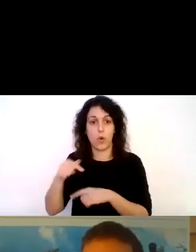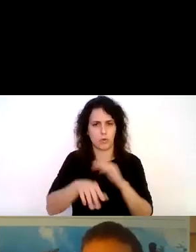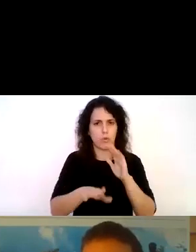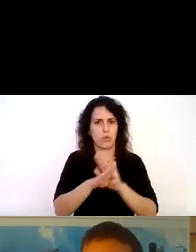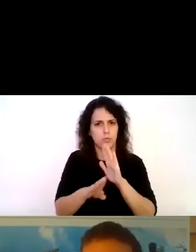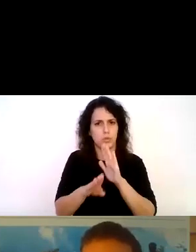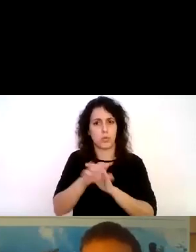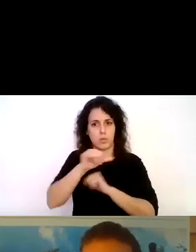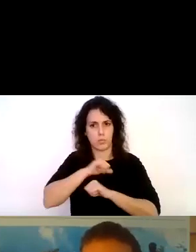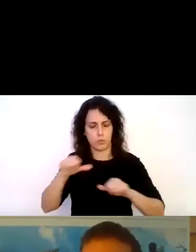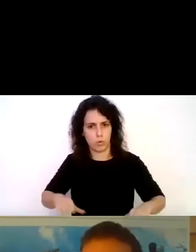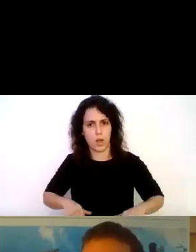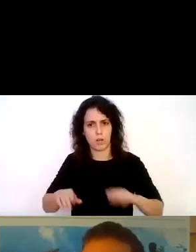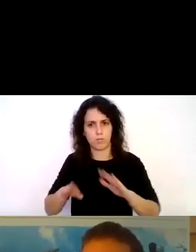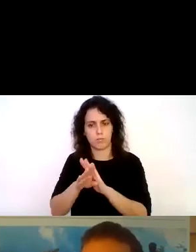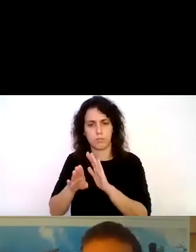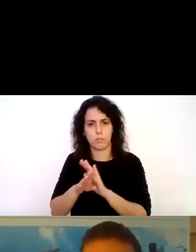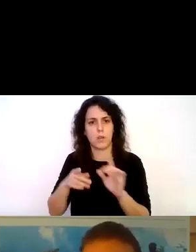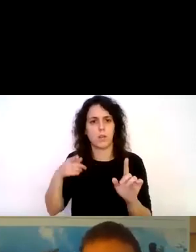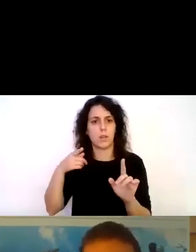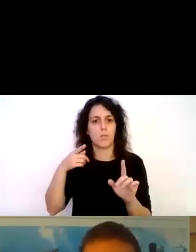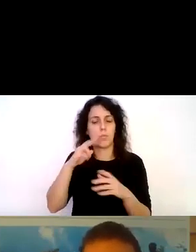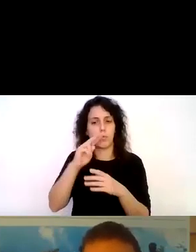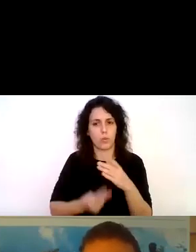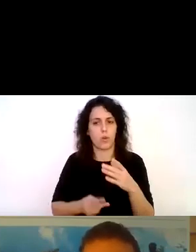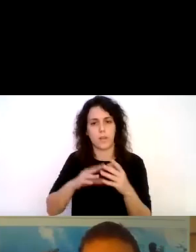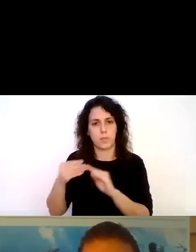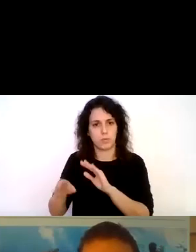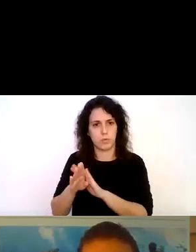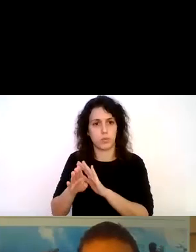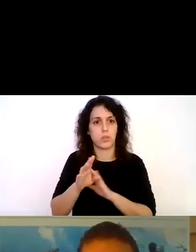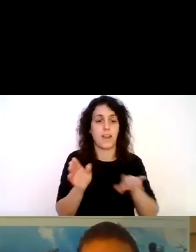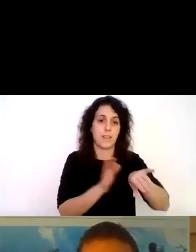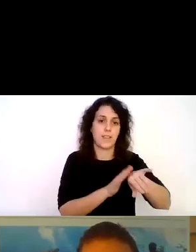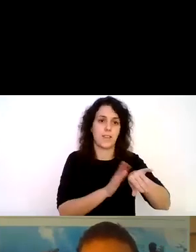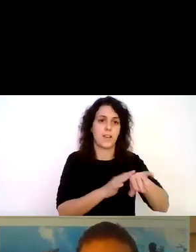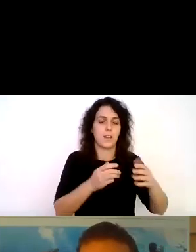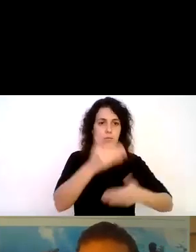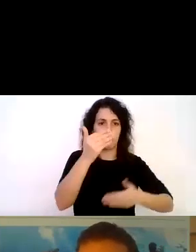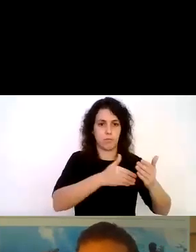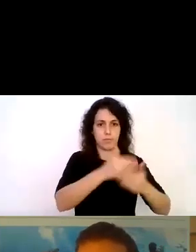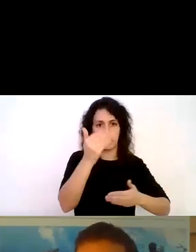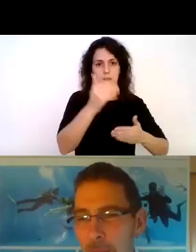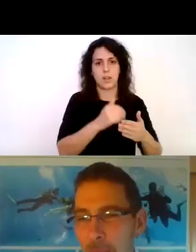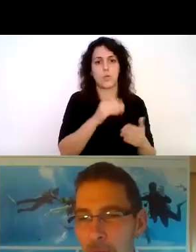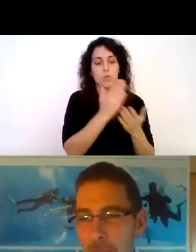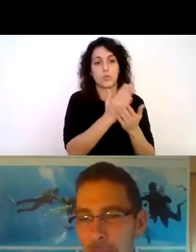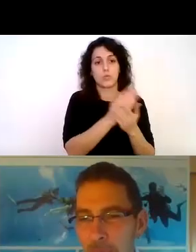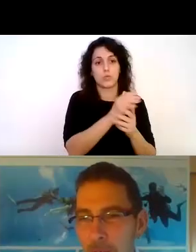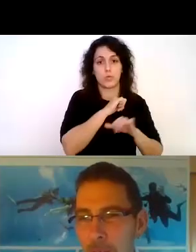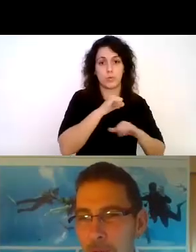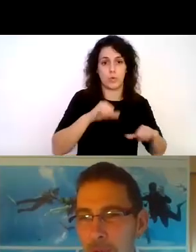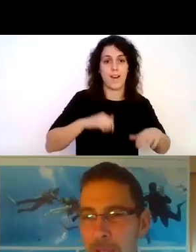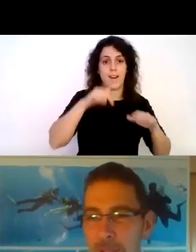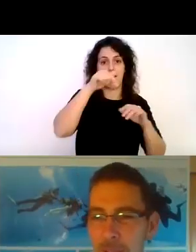Portugal brindando uso adaptado a la izquierda una nota de prensa de uno de los cursos que dicté en Portugal y abajo a la